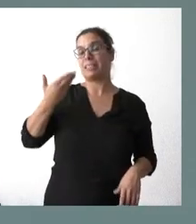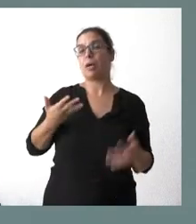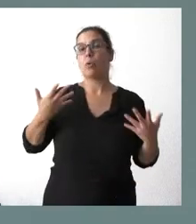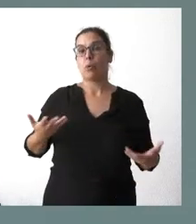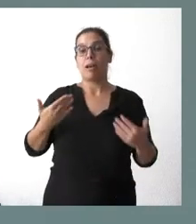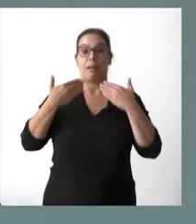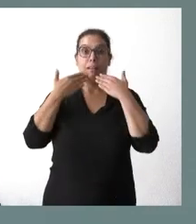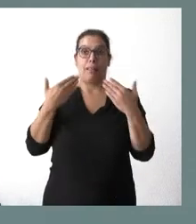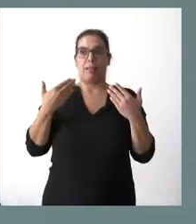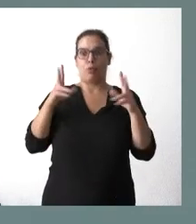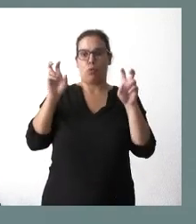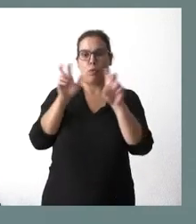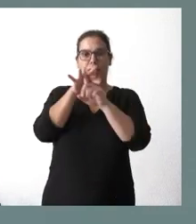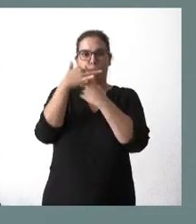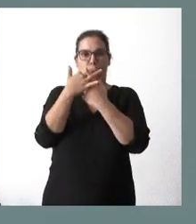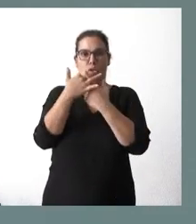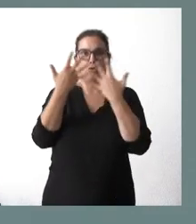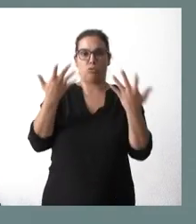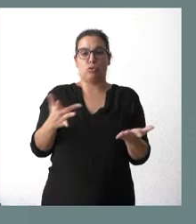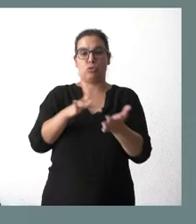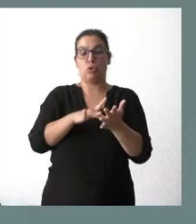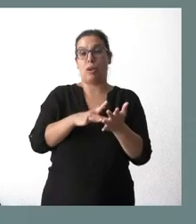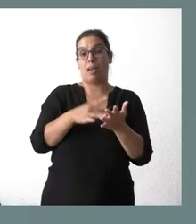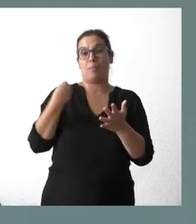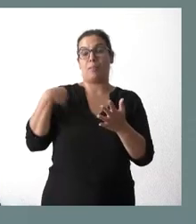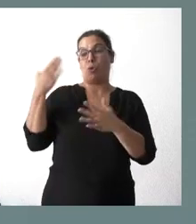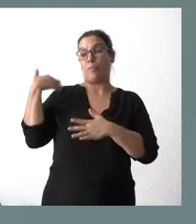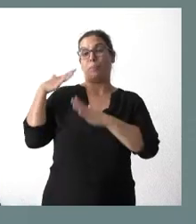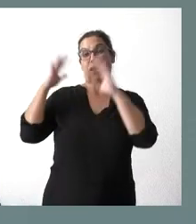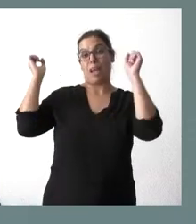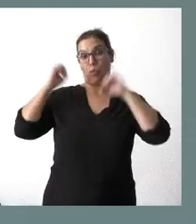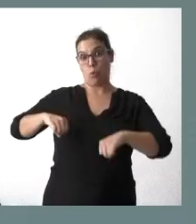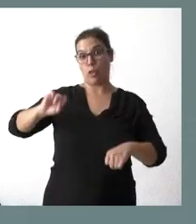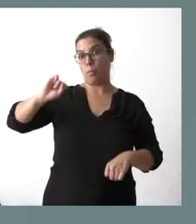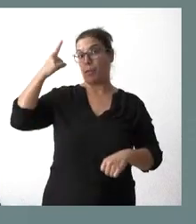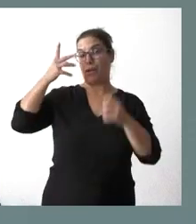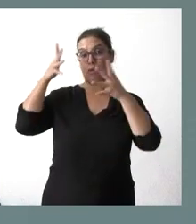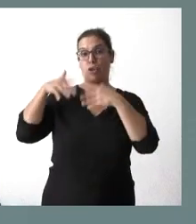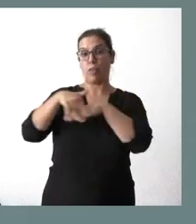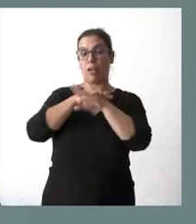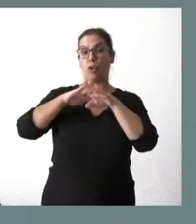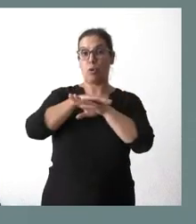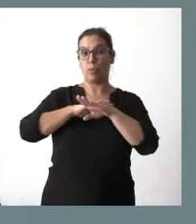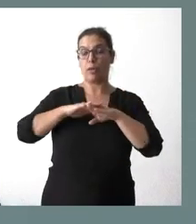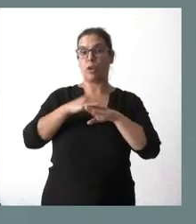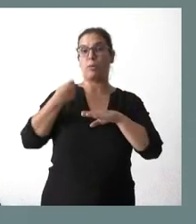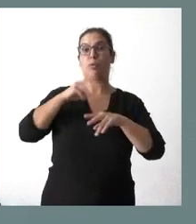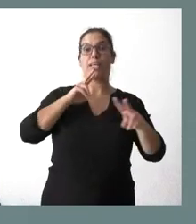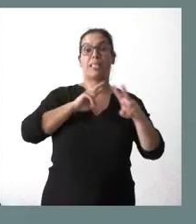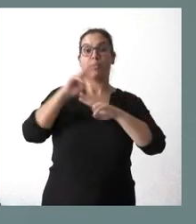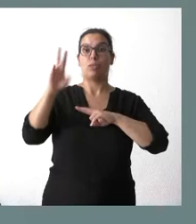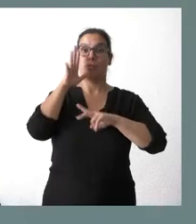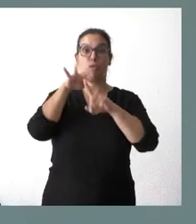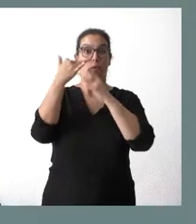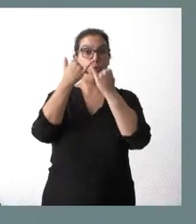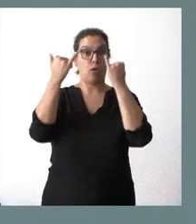realidad que se nos planteaba, donde uno de los ejes fundamentales de aquel acuerdo primero del Consejo de Gobierno de respuesta ante la situación de crisis